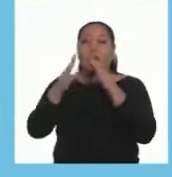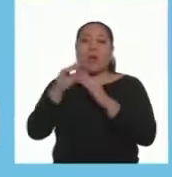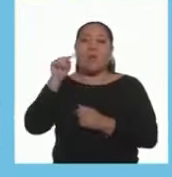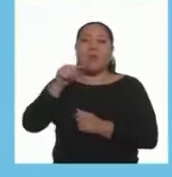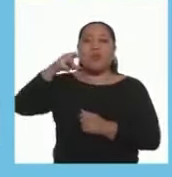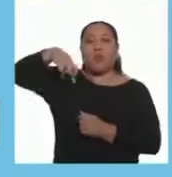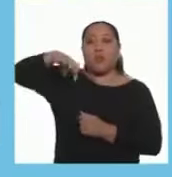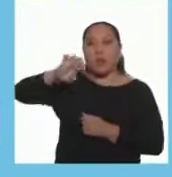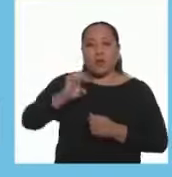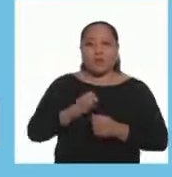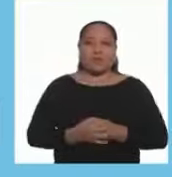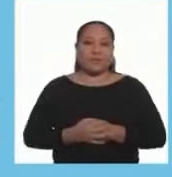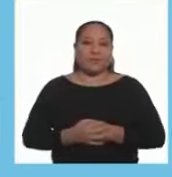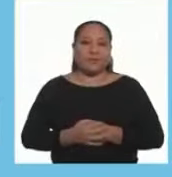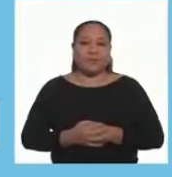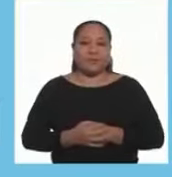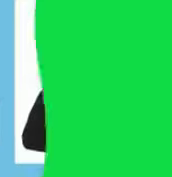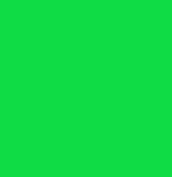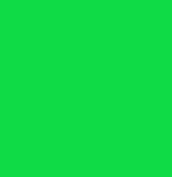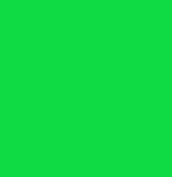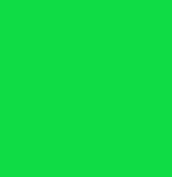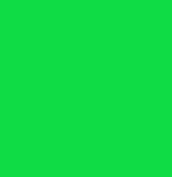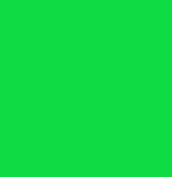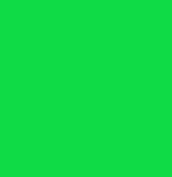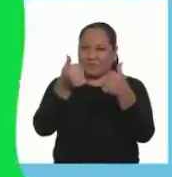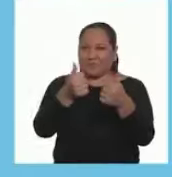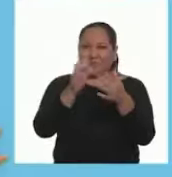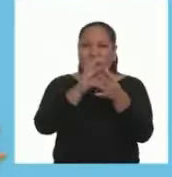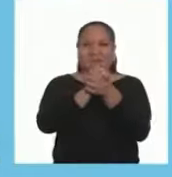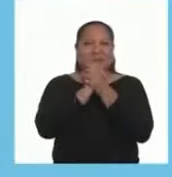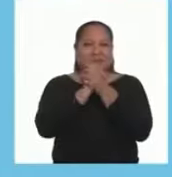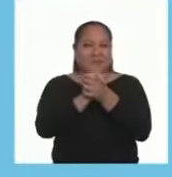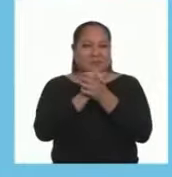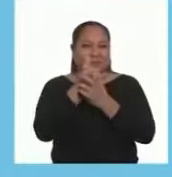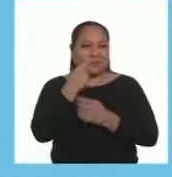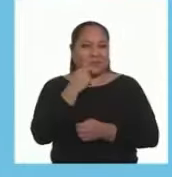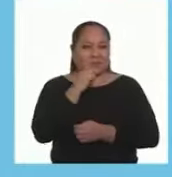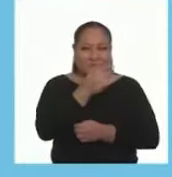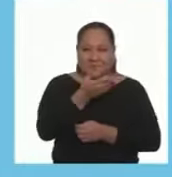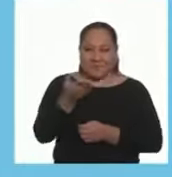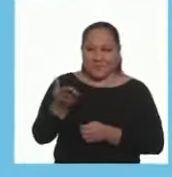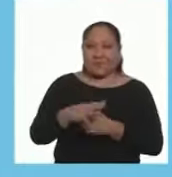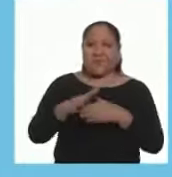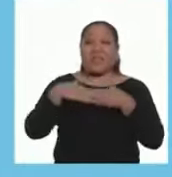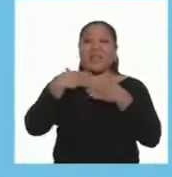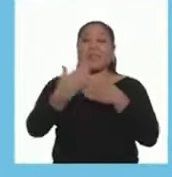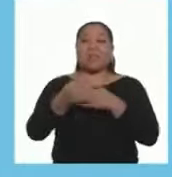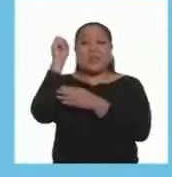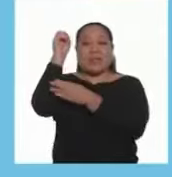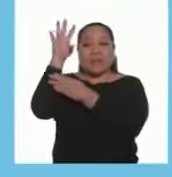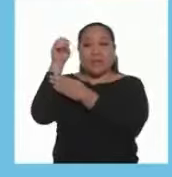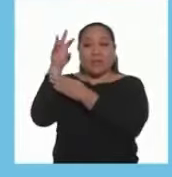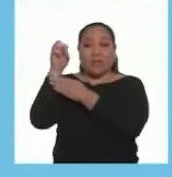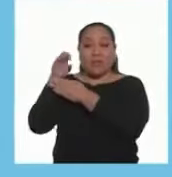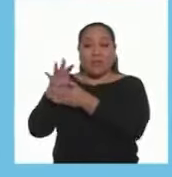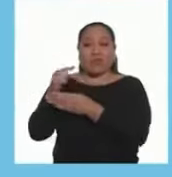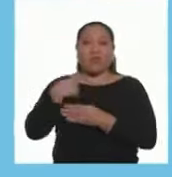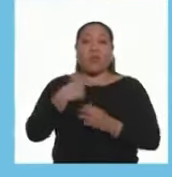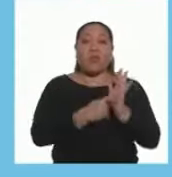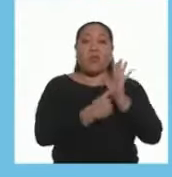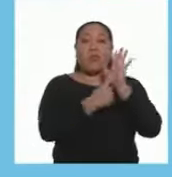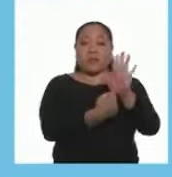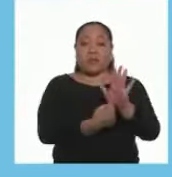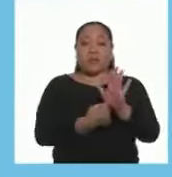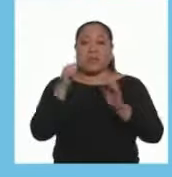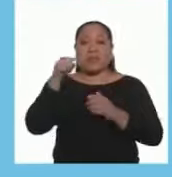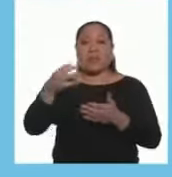.aprenduencasa.p Muy bien Amigas Y amigos Luego del